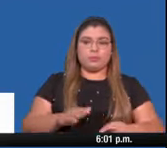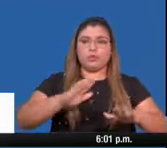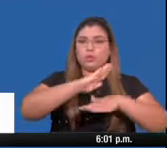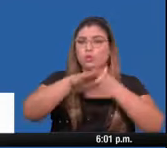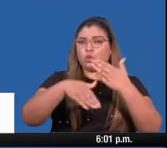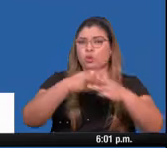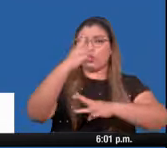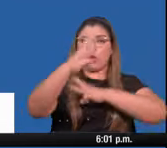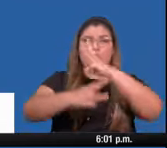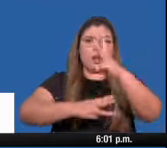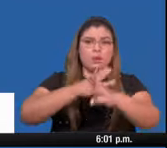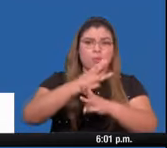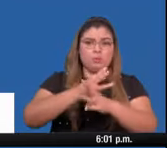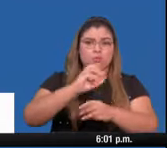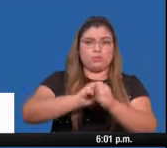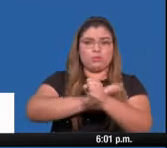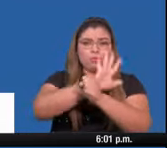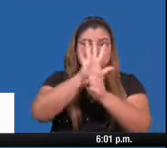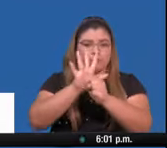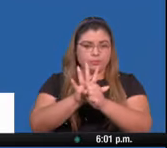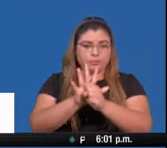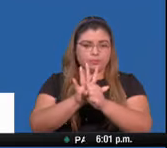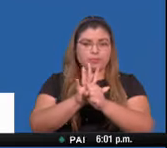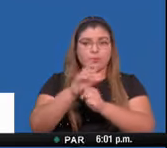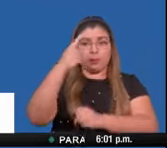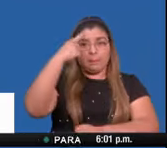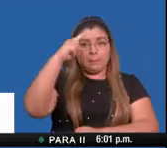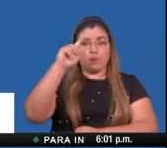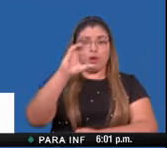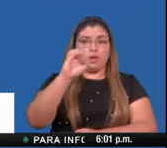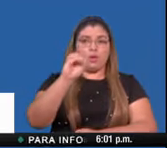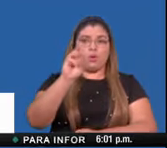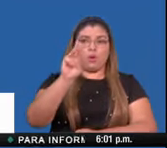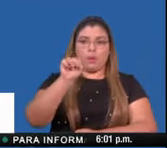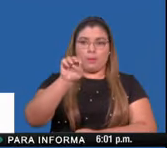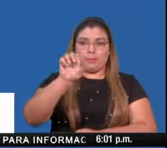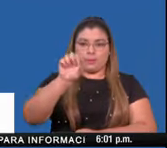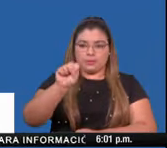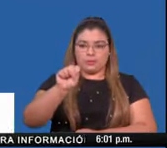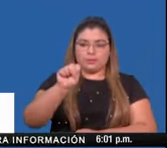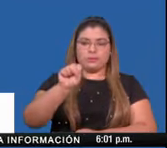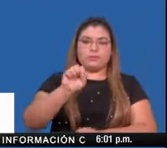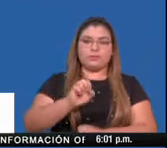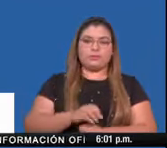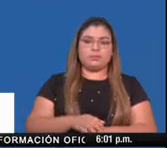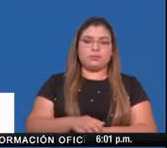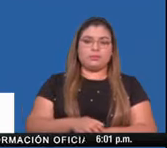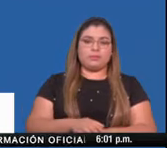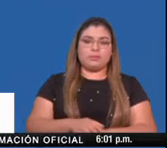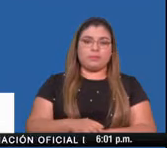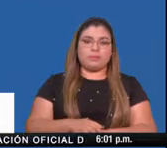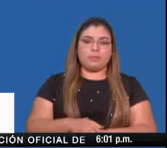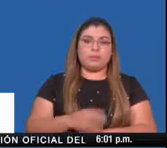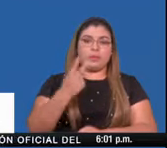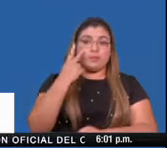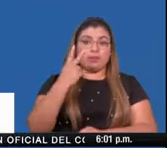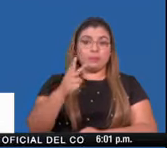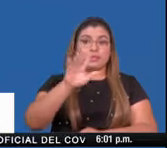global proporcionado por la Organización Mundial de la Salud, en donde podemos tener